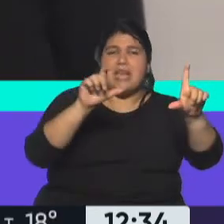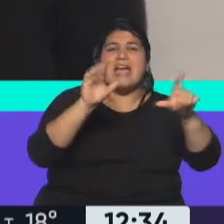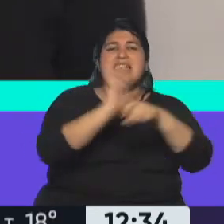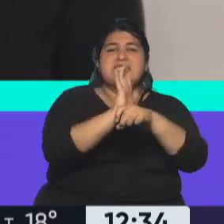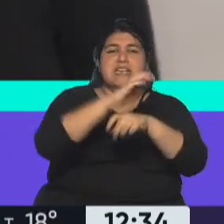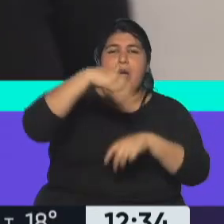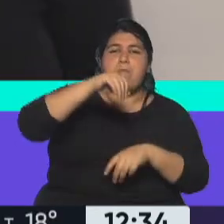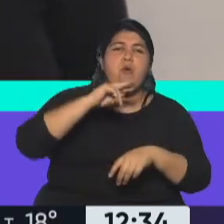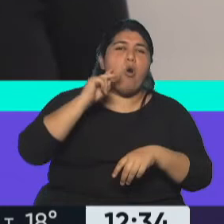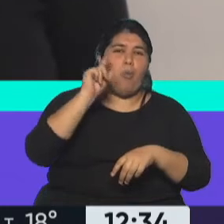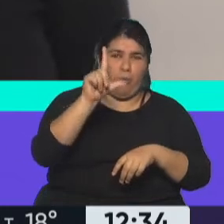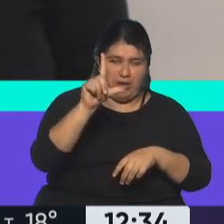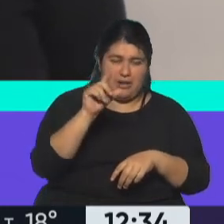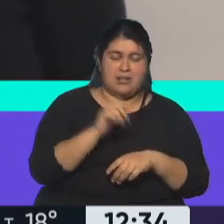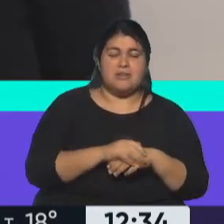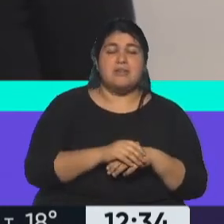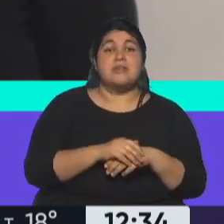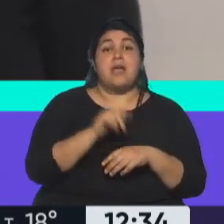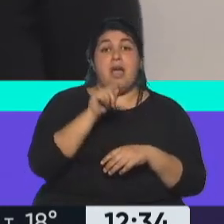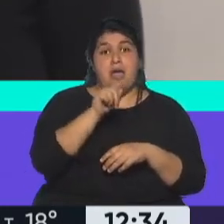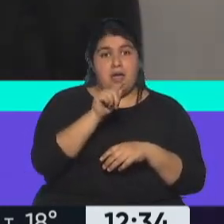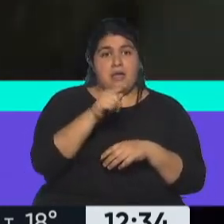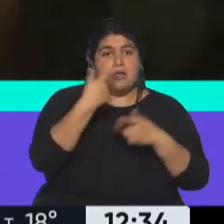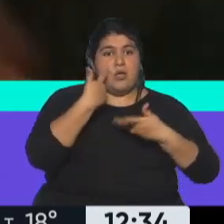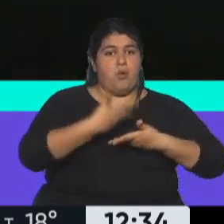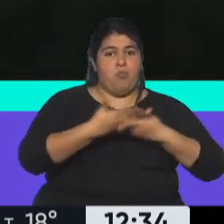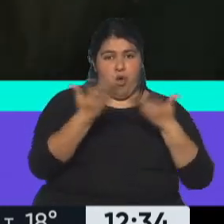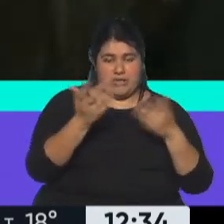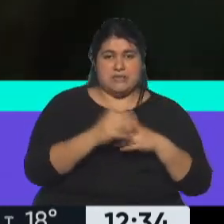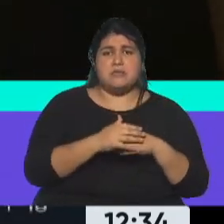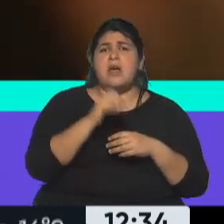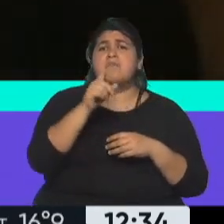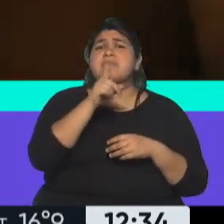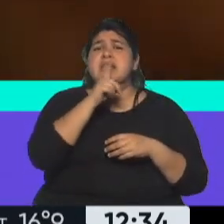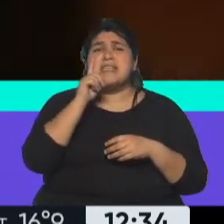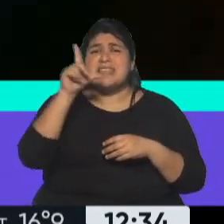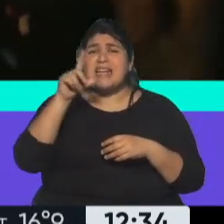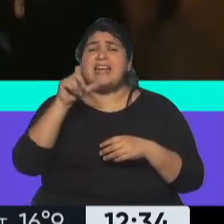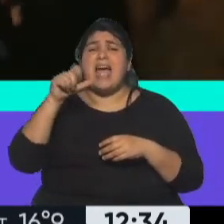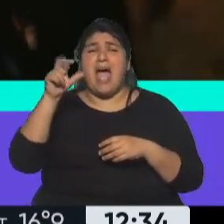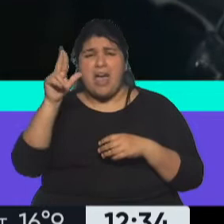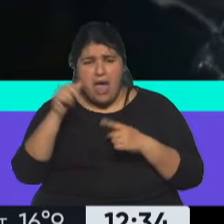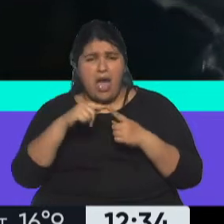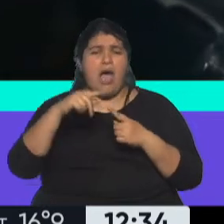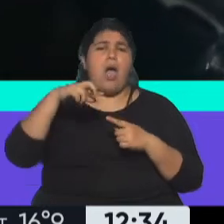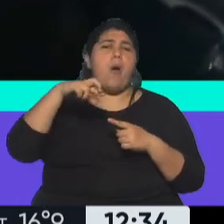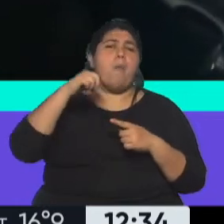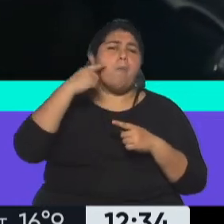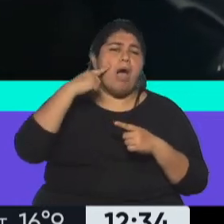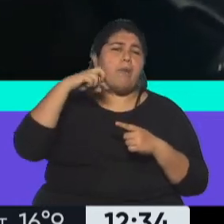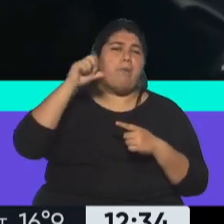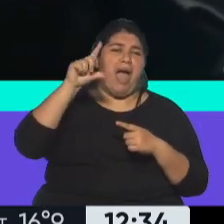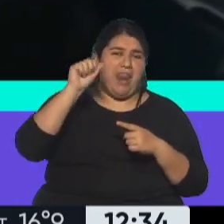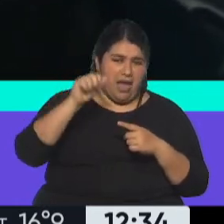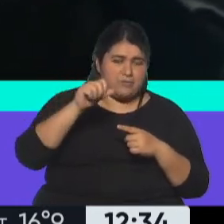en el Alturas Móvil, así lo han llamado, que va a ir llevando también todo por allí, por Tilcara, por Pálpala también. ¿Con qué abre el festival? Con